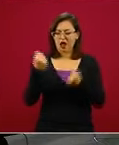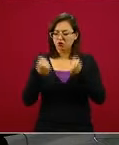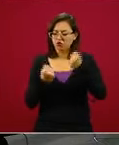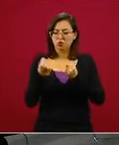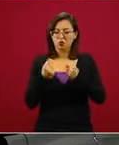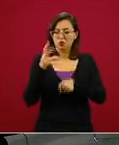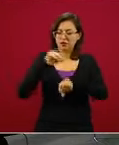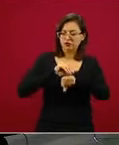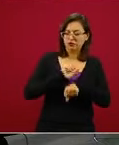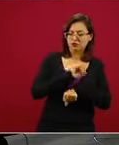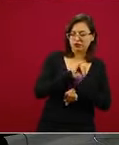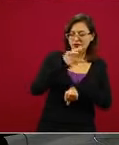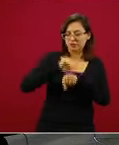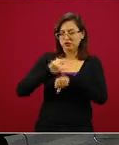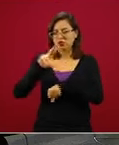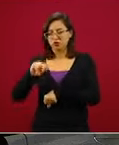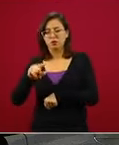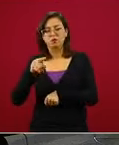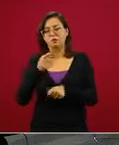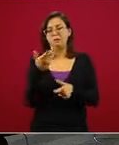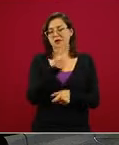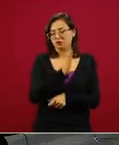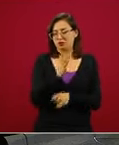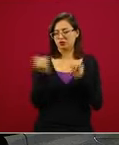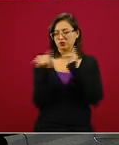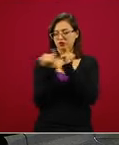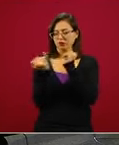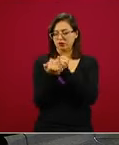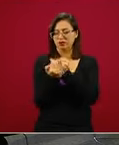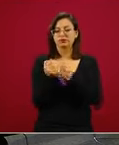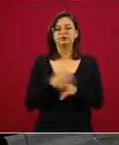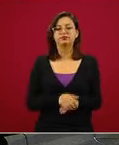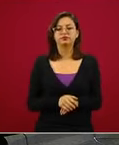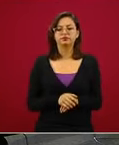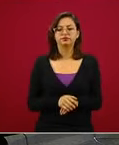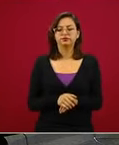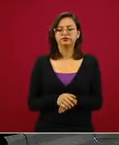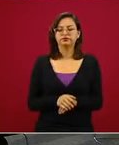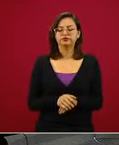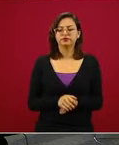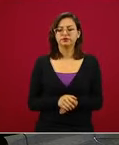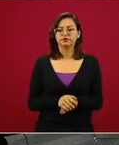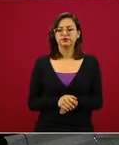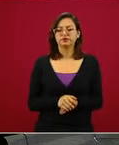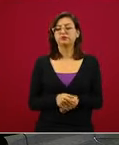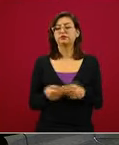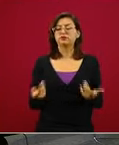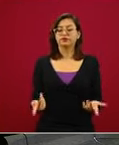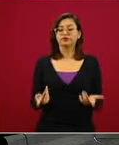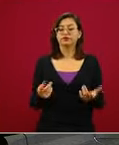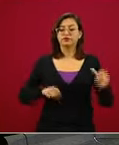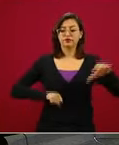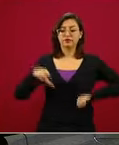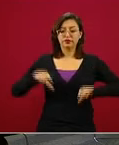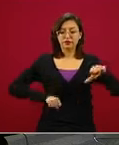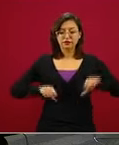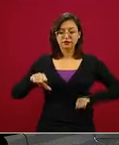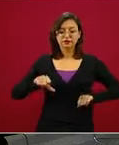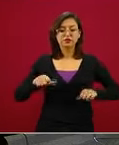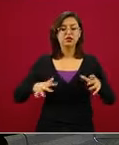un poco en eso y lo vamos a ir presentando acá. Sistema de semáforo por regiones para la reactividad de actividades sociales,